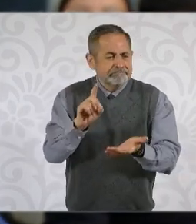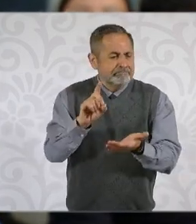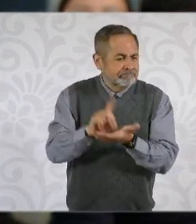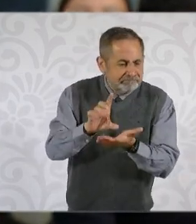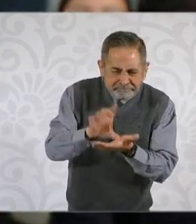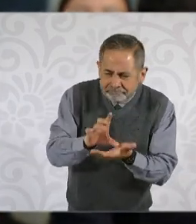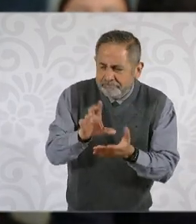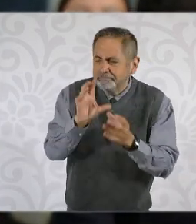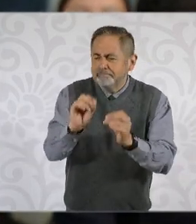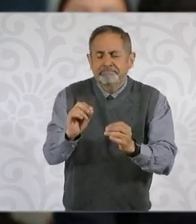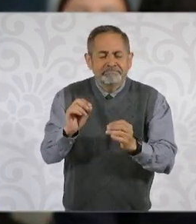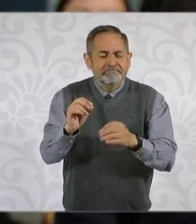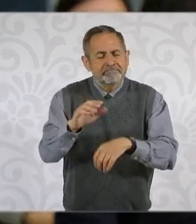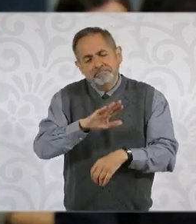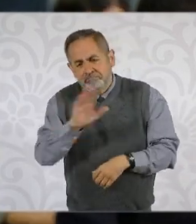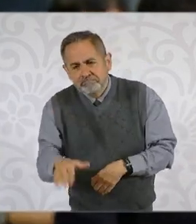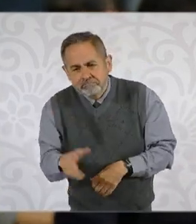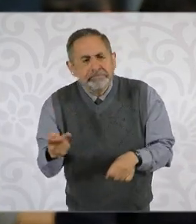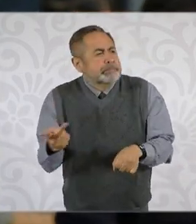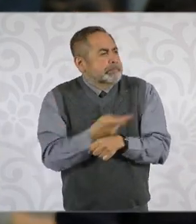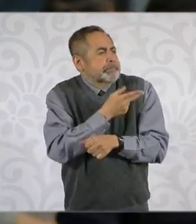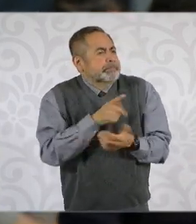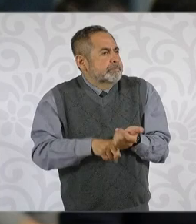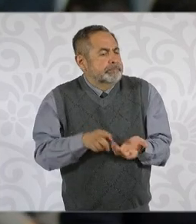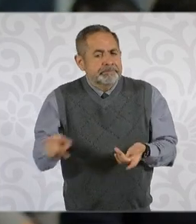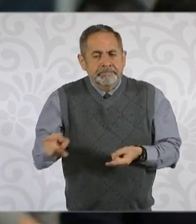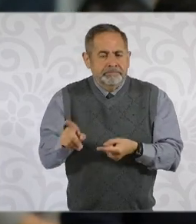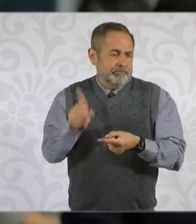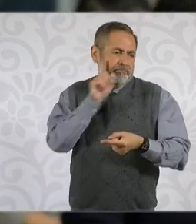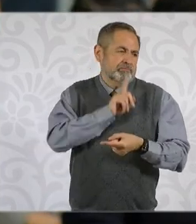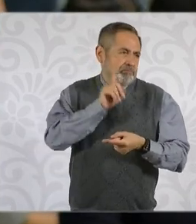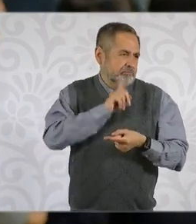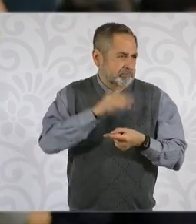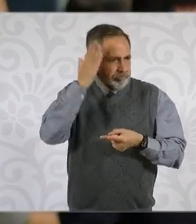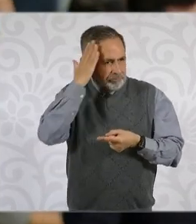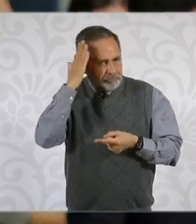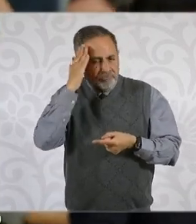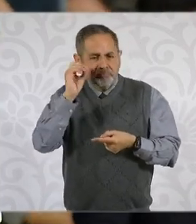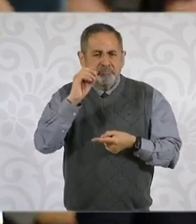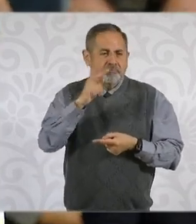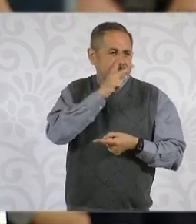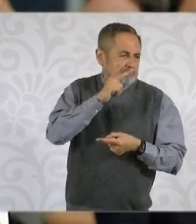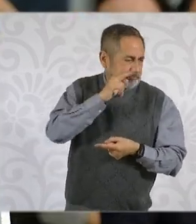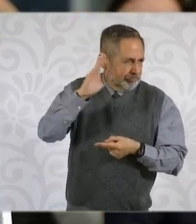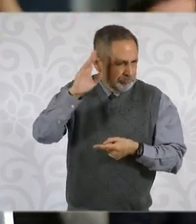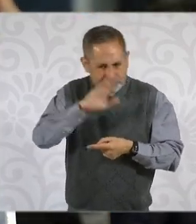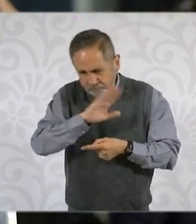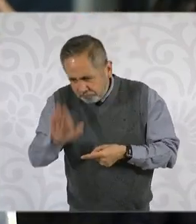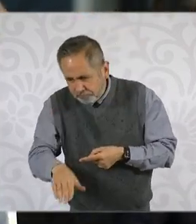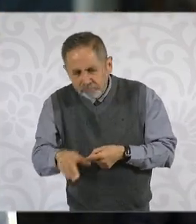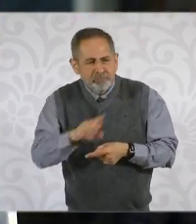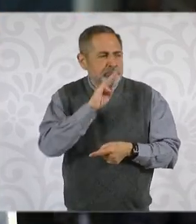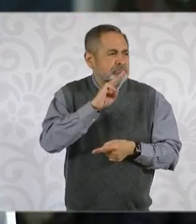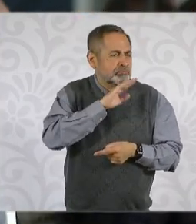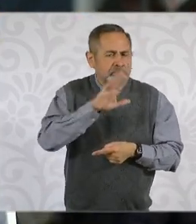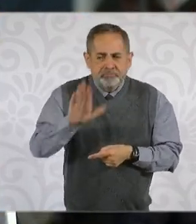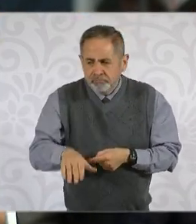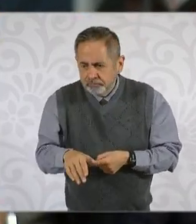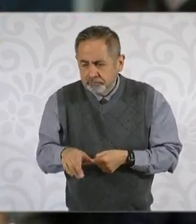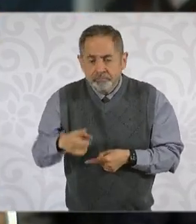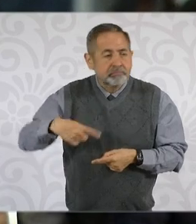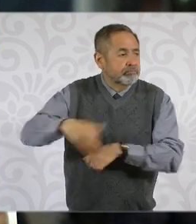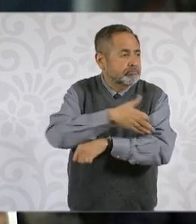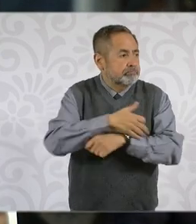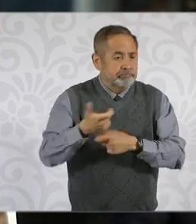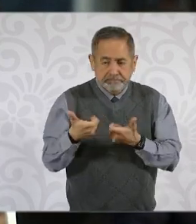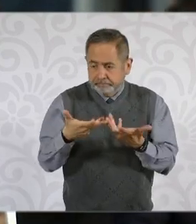En el caso de una familia, si se trata de la jefa o jefe de familia que llegue a faltar y que sea el sostén de ese